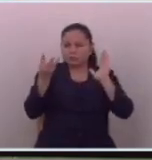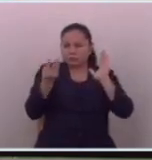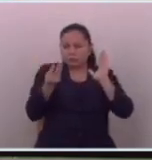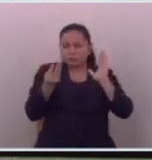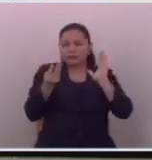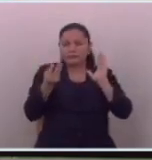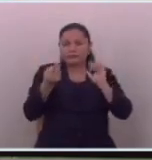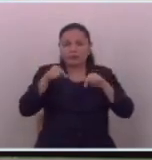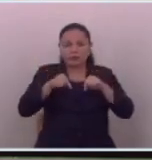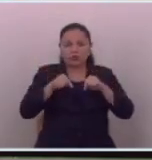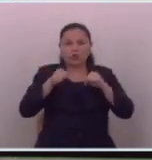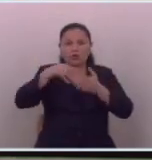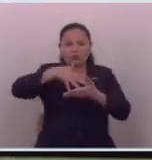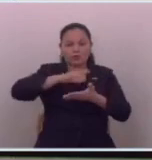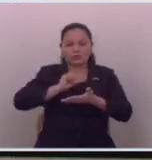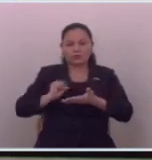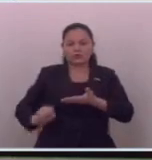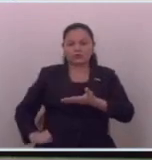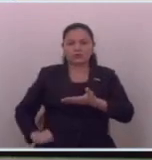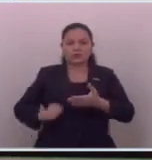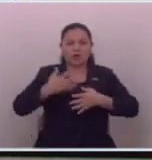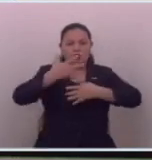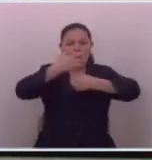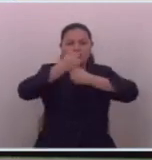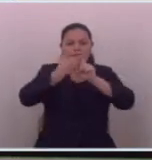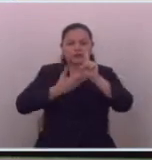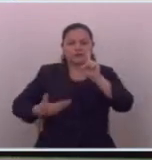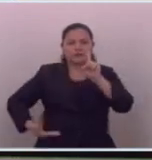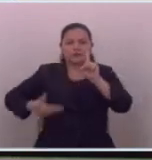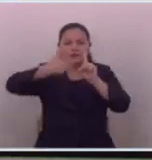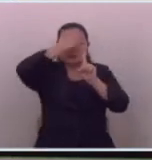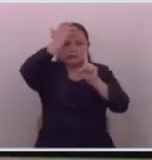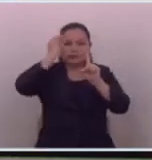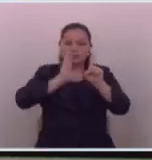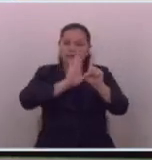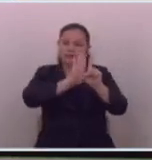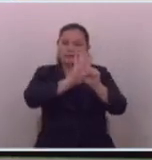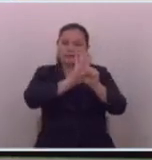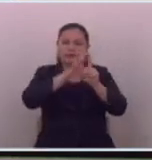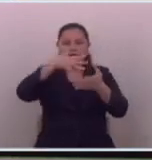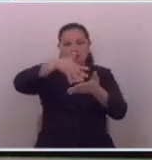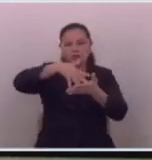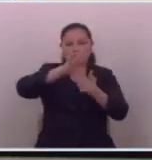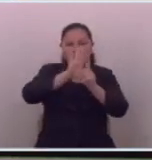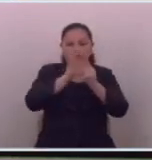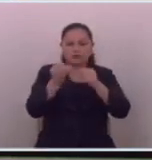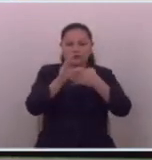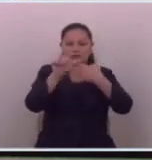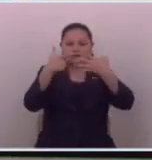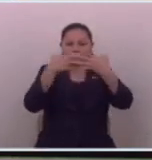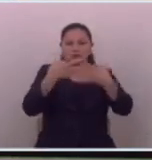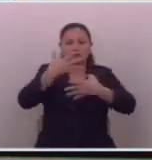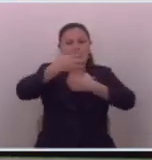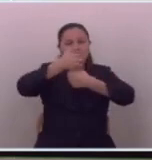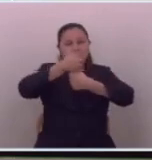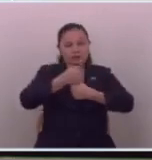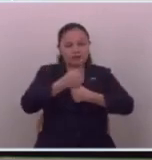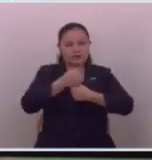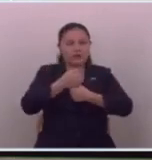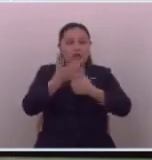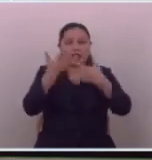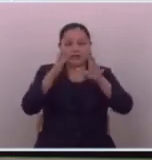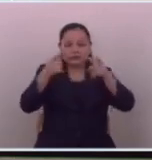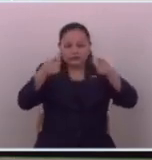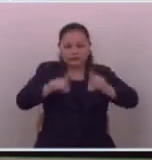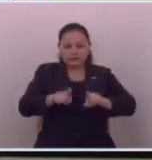el pueblo salvadoreño confía en su presidente el pueblo salvadoreño confía en esta nueva asamblea legislativa que eso ya